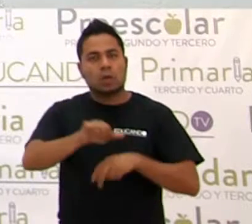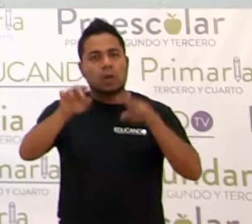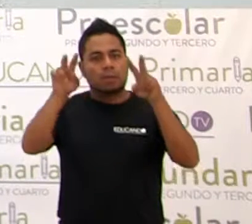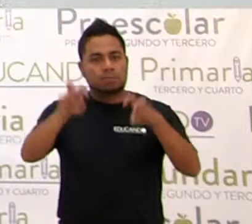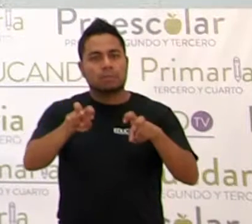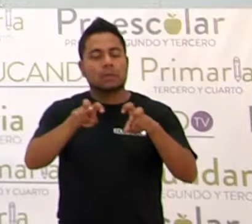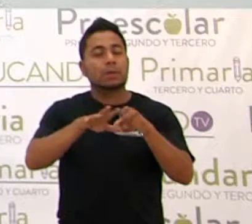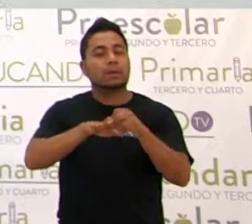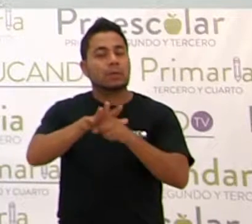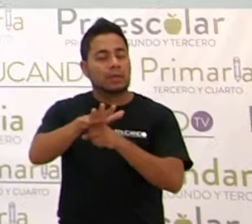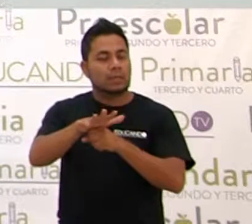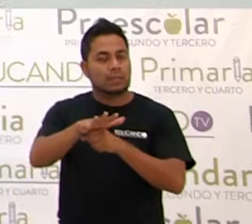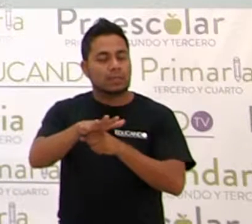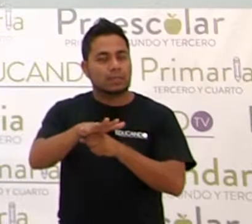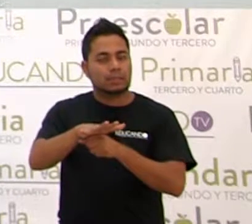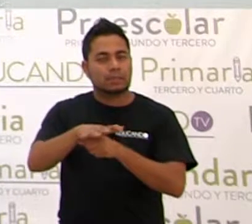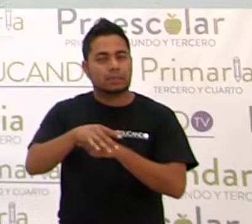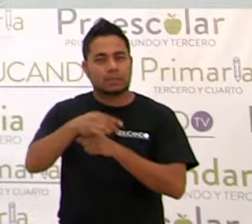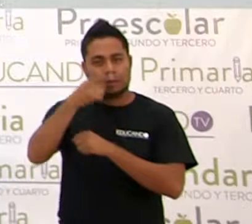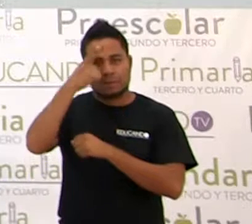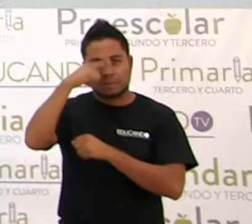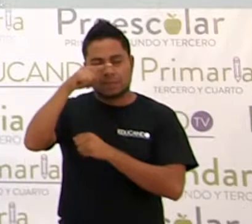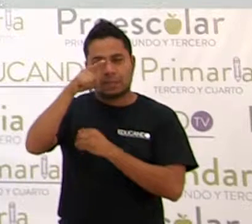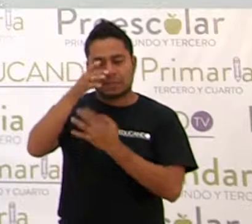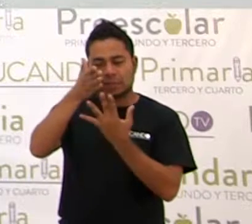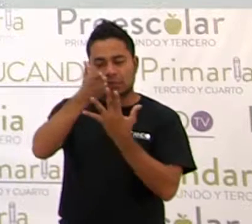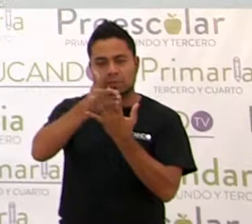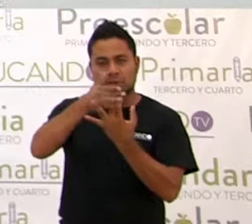Thank you